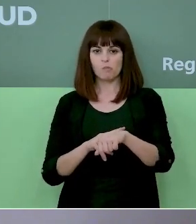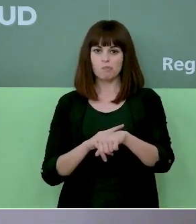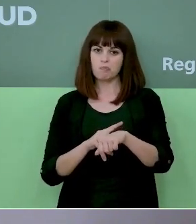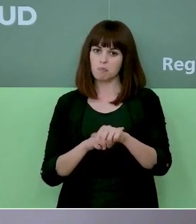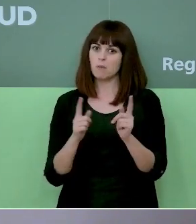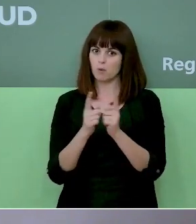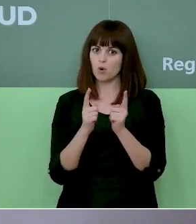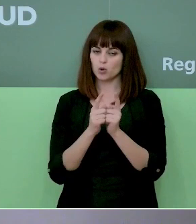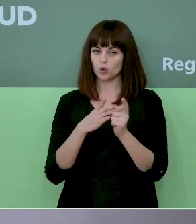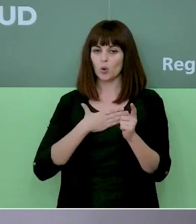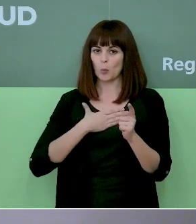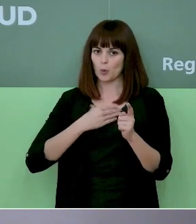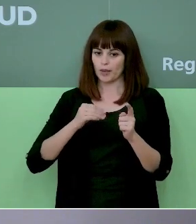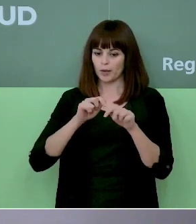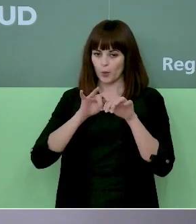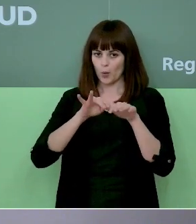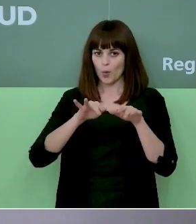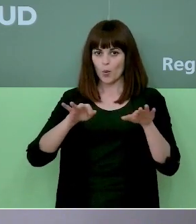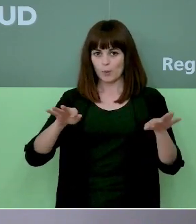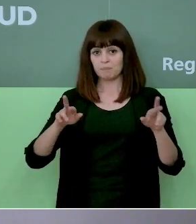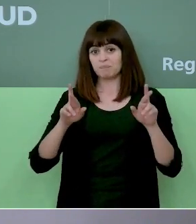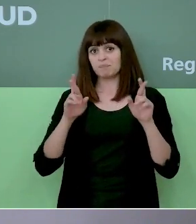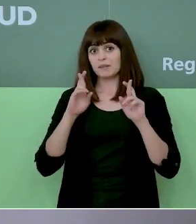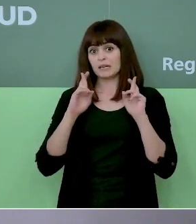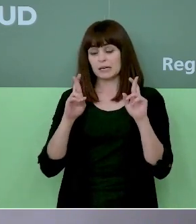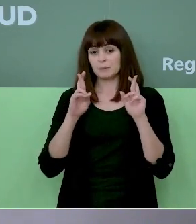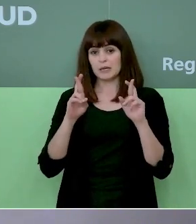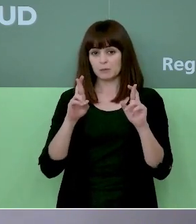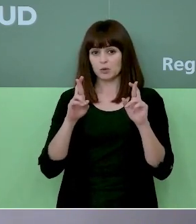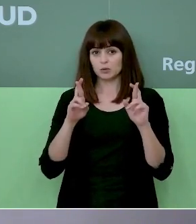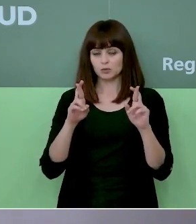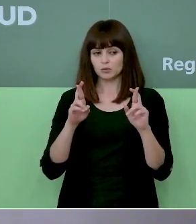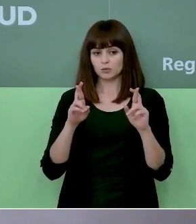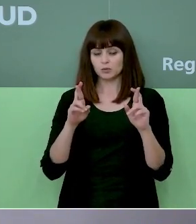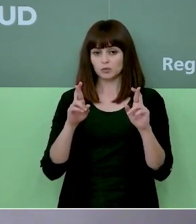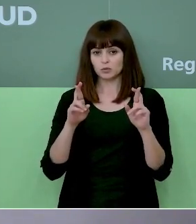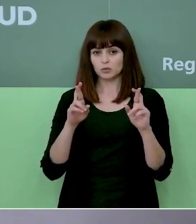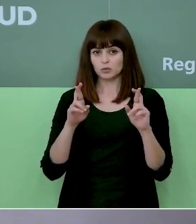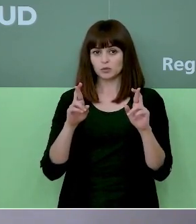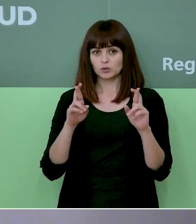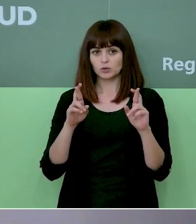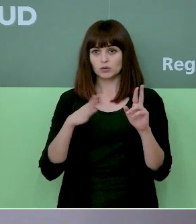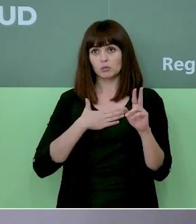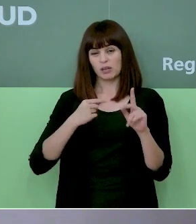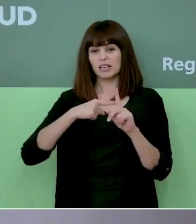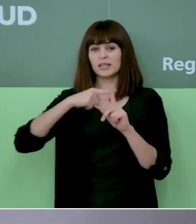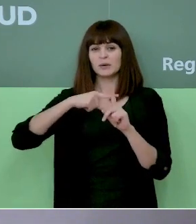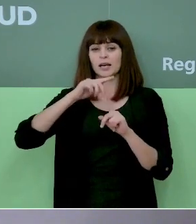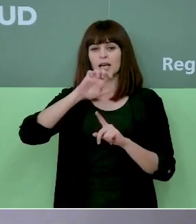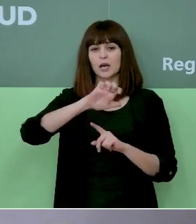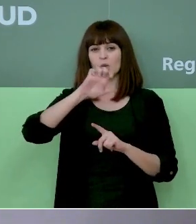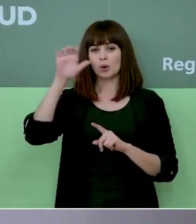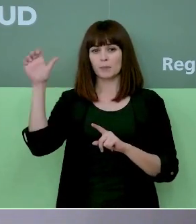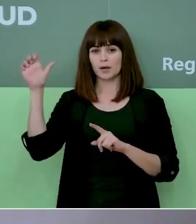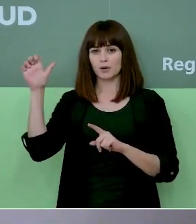corto que esperemos que sea lo que hemos comentado alguna vez que podría ser en nivel europeo incluso